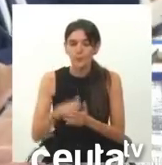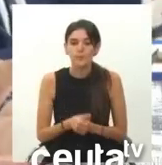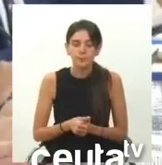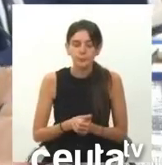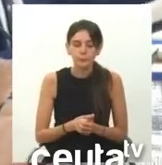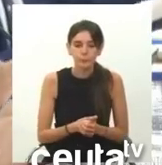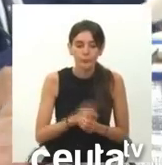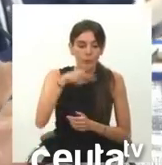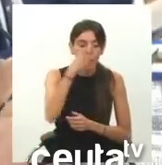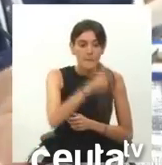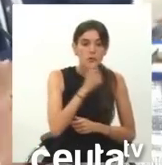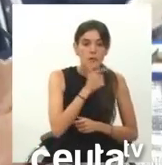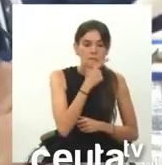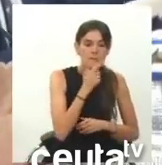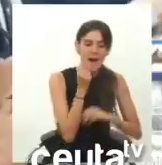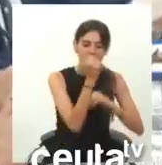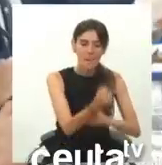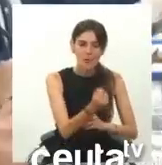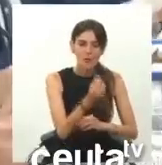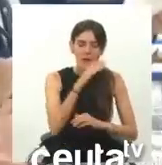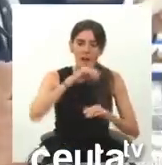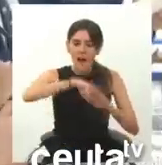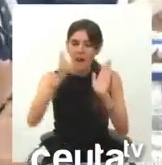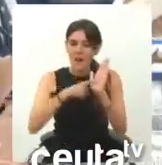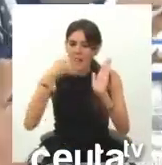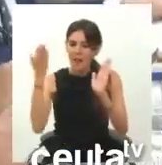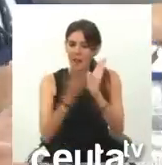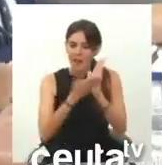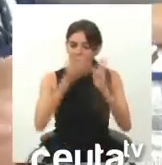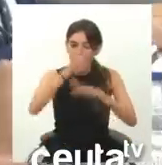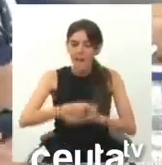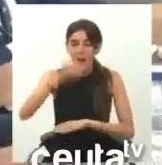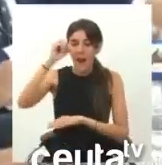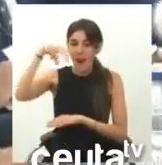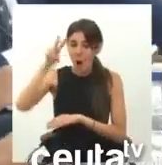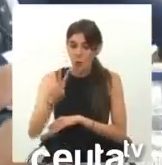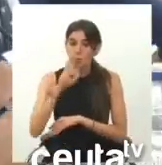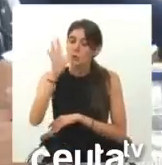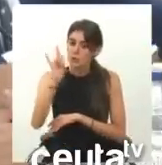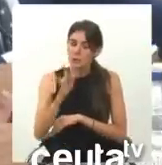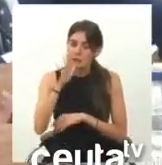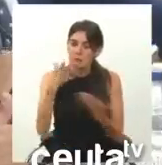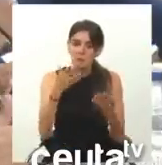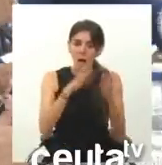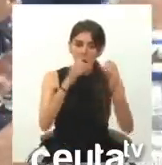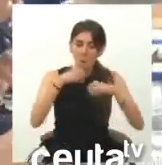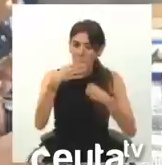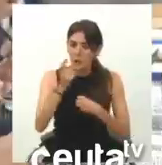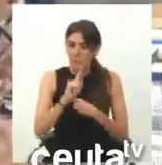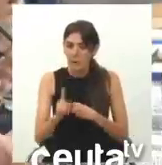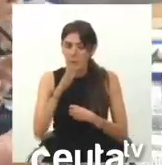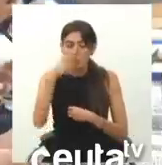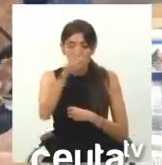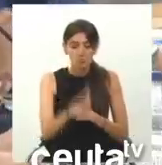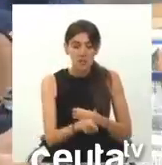El señor Vivas apoya la violación de las resoluciones y los mandatos de la ONU. Claro que sí, no se puede quedar bien con todo el mundo, ¿verdad, presidente? Y usted